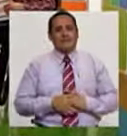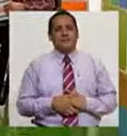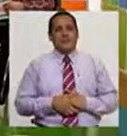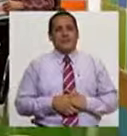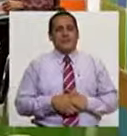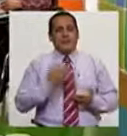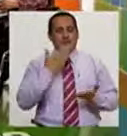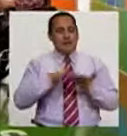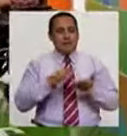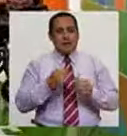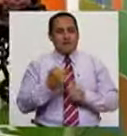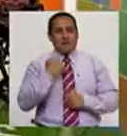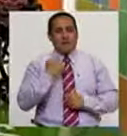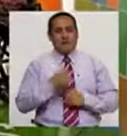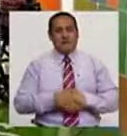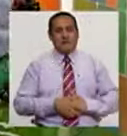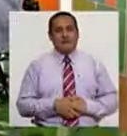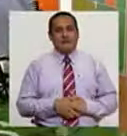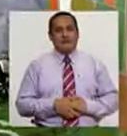Te voy a disculpar. Está súper mal.